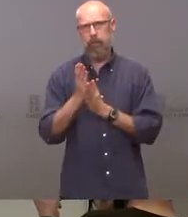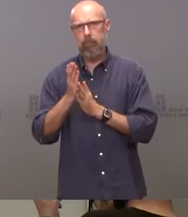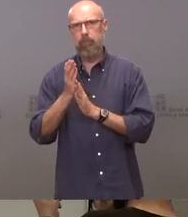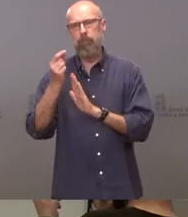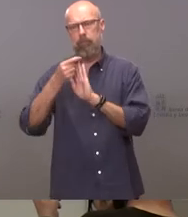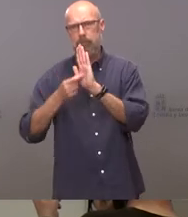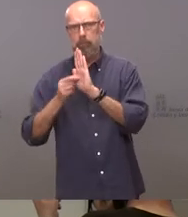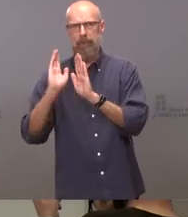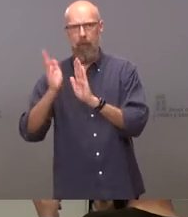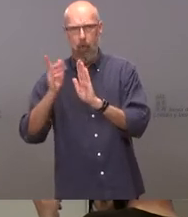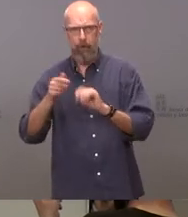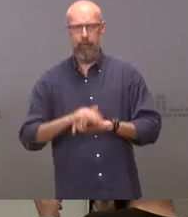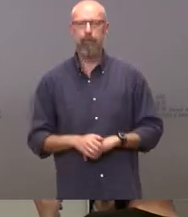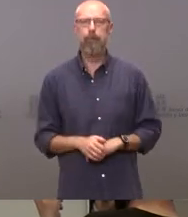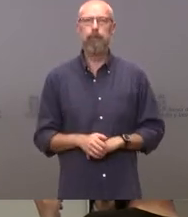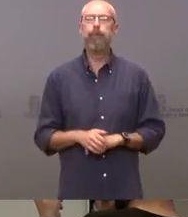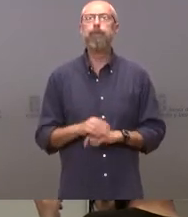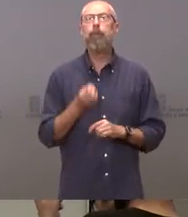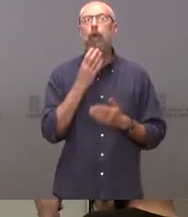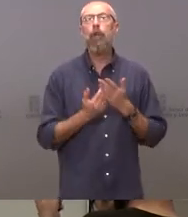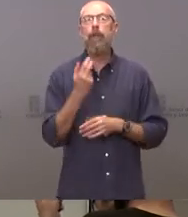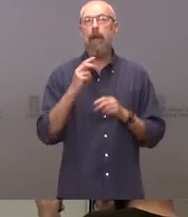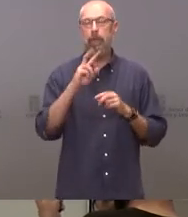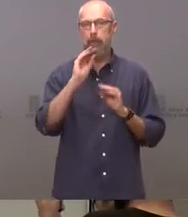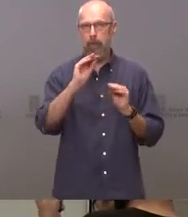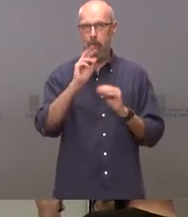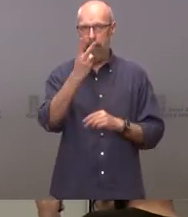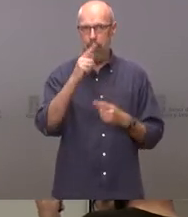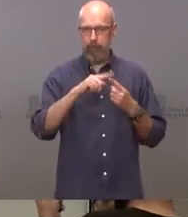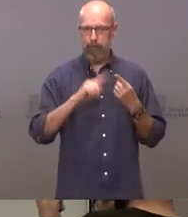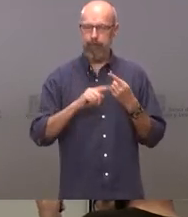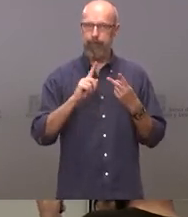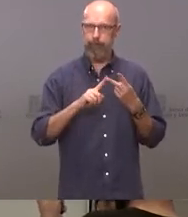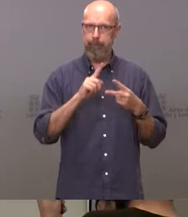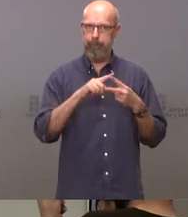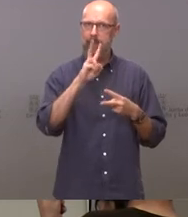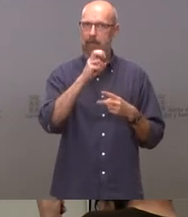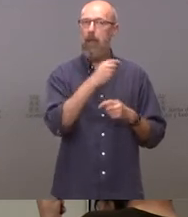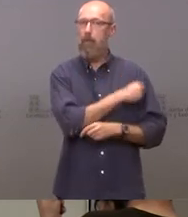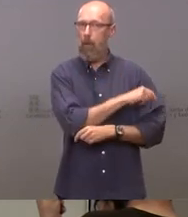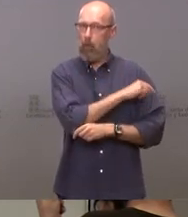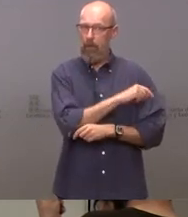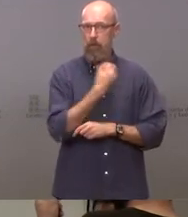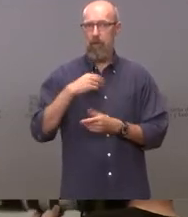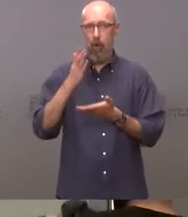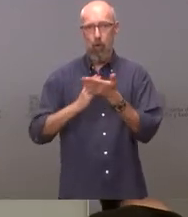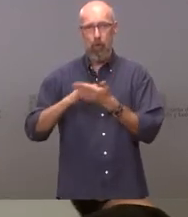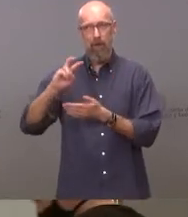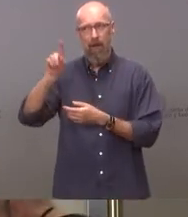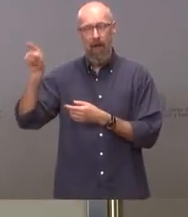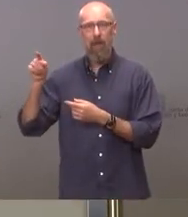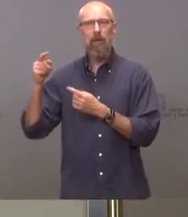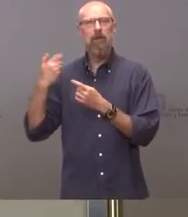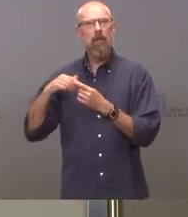buenos días consejeros yo tenía dos cuestiones por un lado sobre la vacunación algunas comunidades han avanzado ya la posibilidad de que las personas